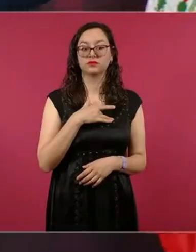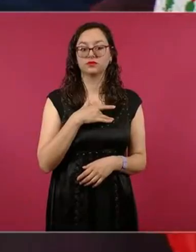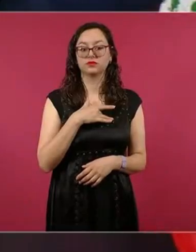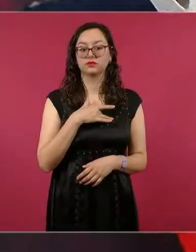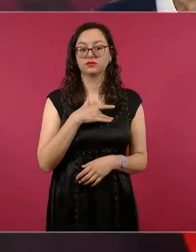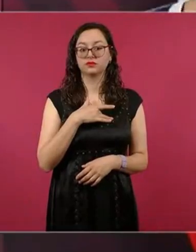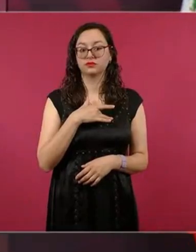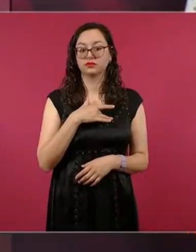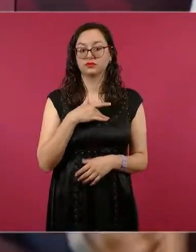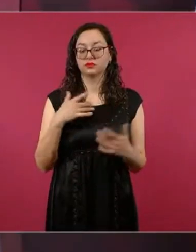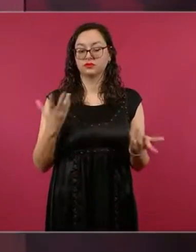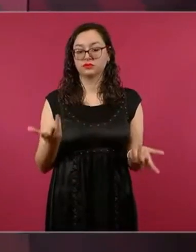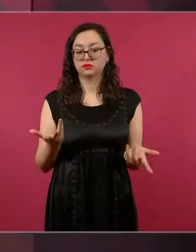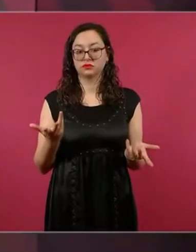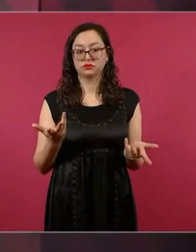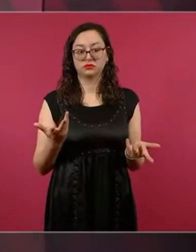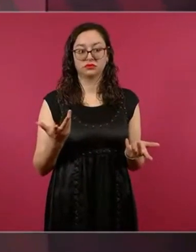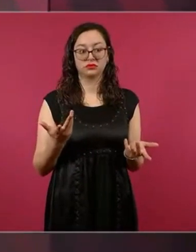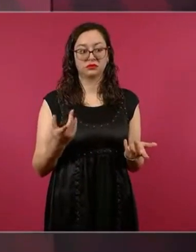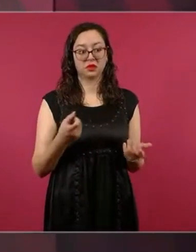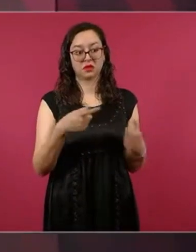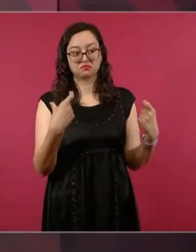los potentados. Entonces,